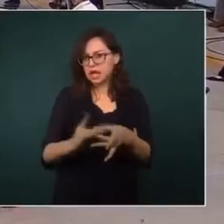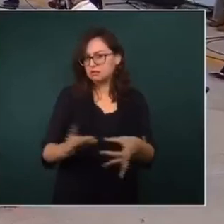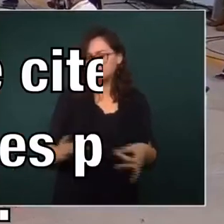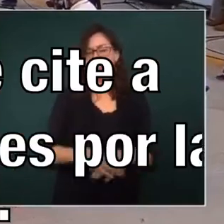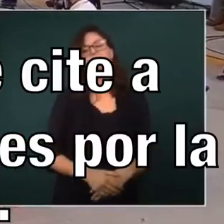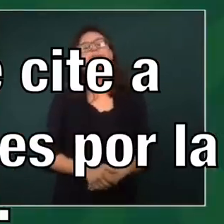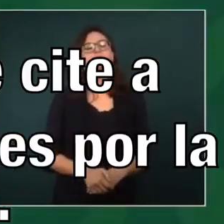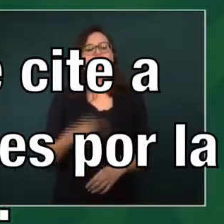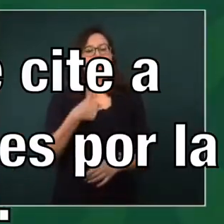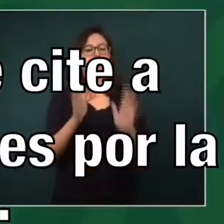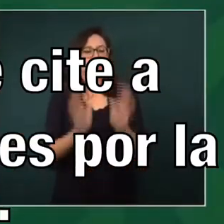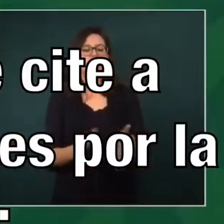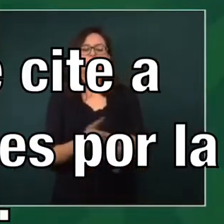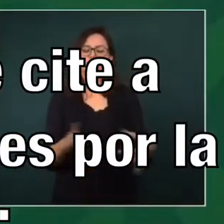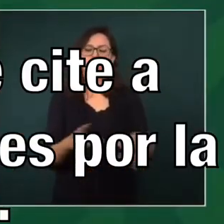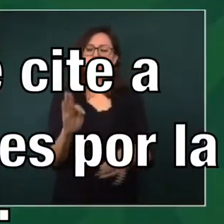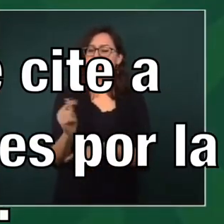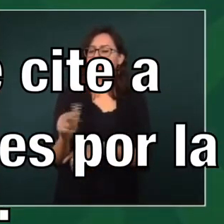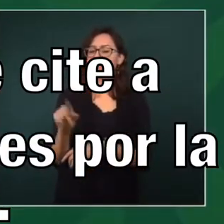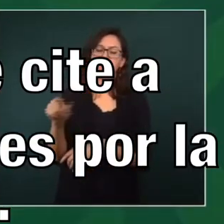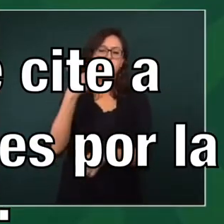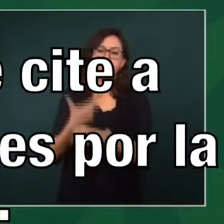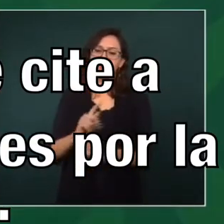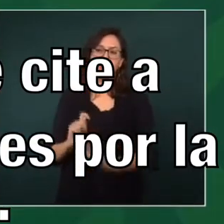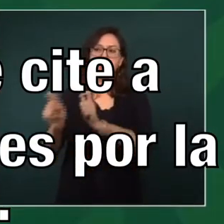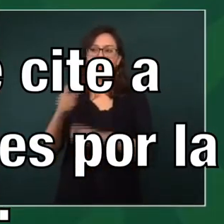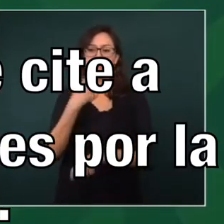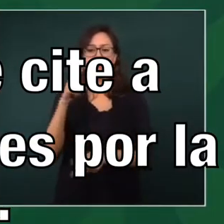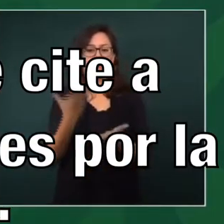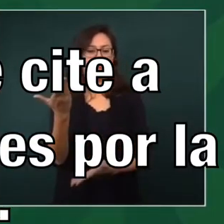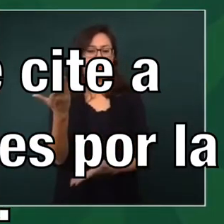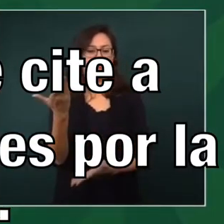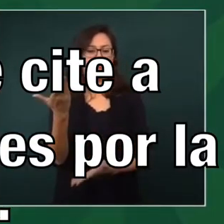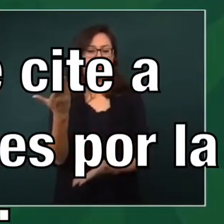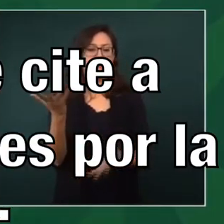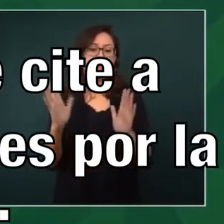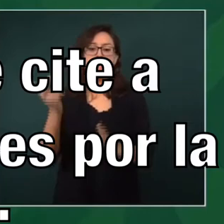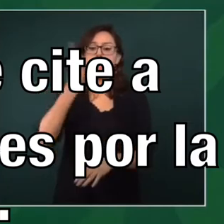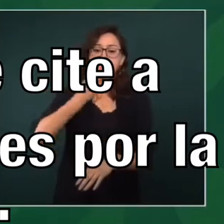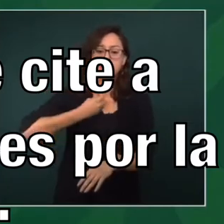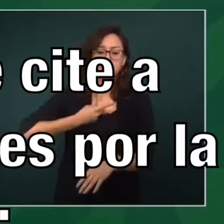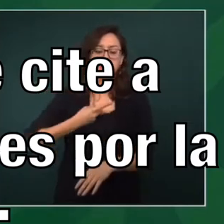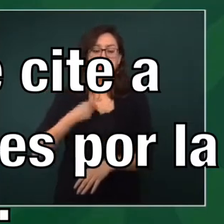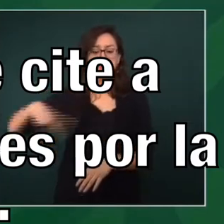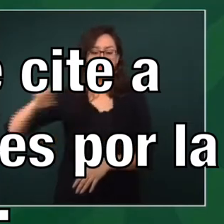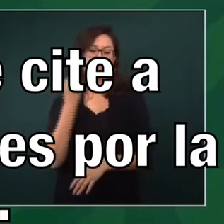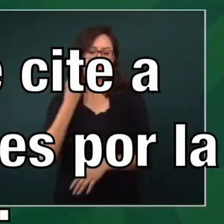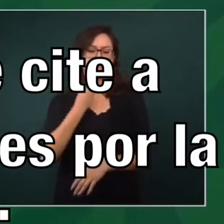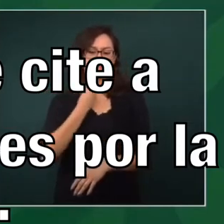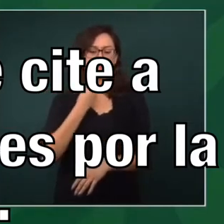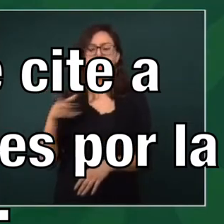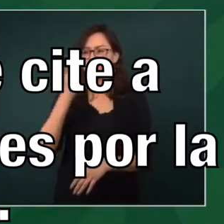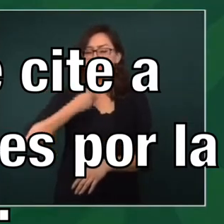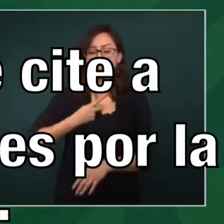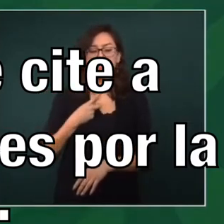Ya lo expliqué. Cuando hay una denuncia, según han informado los abogados,